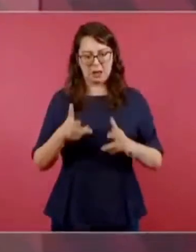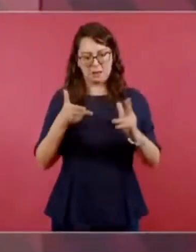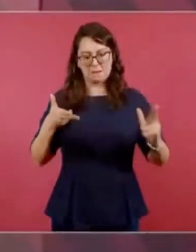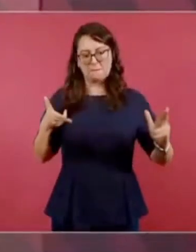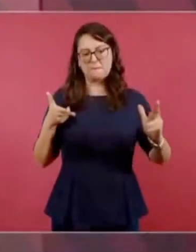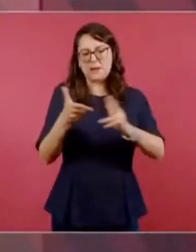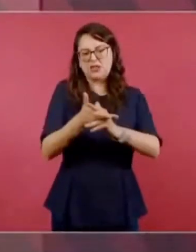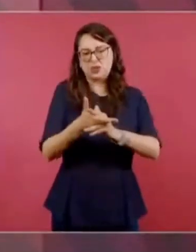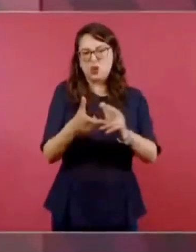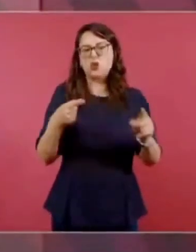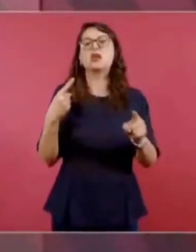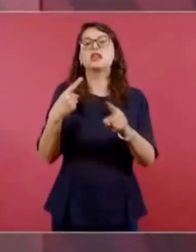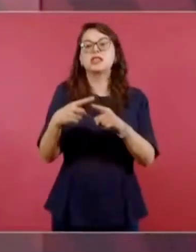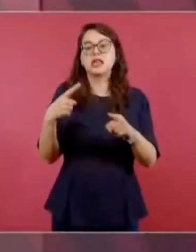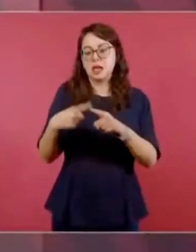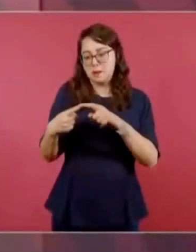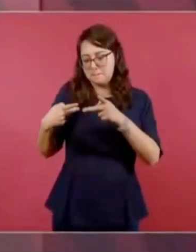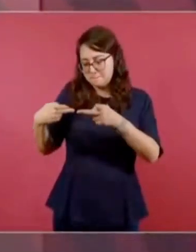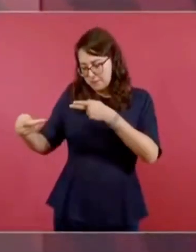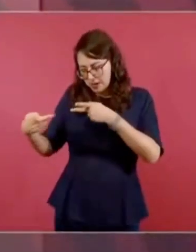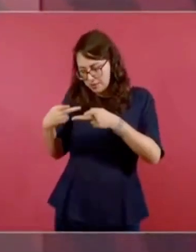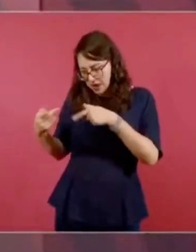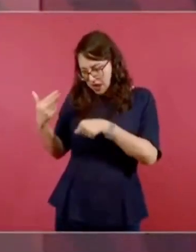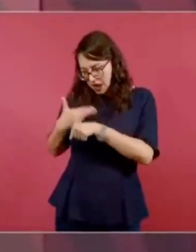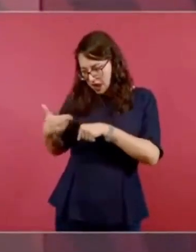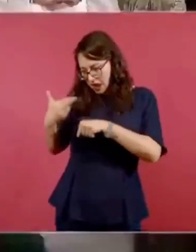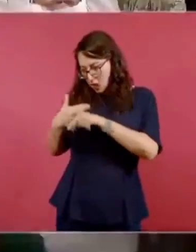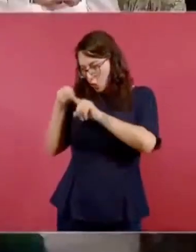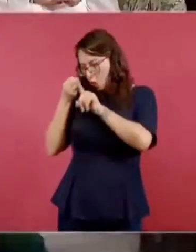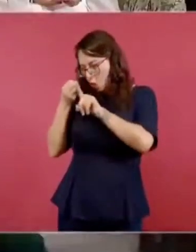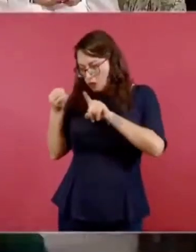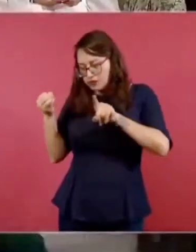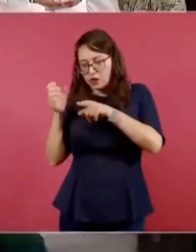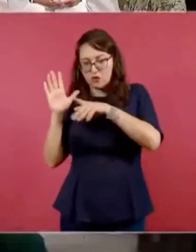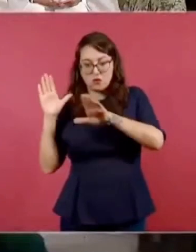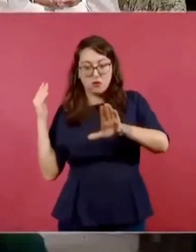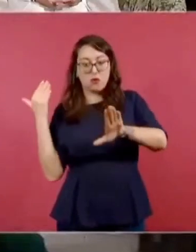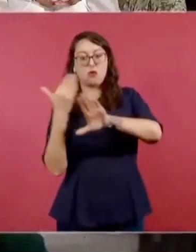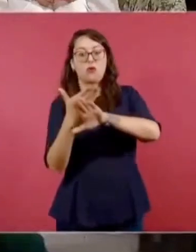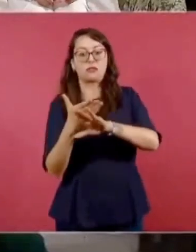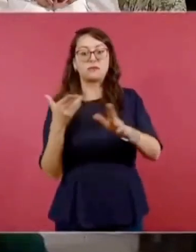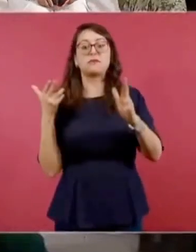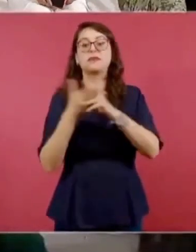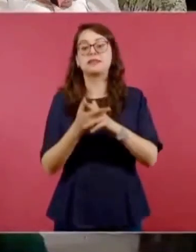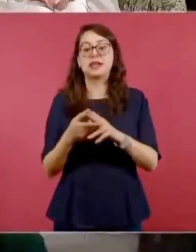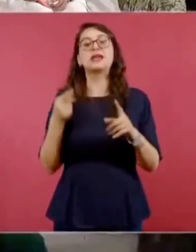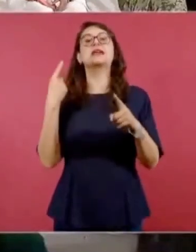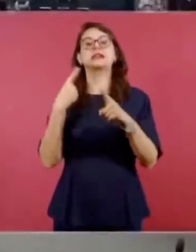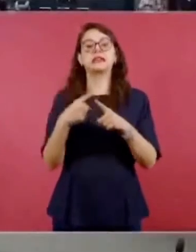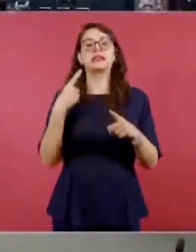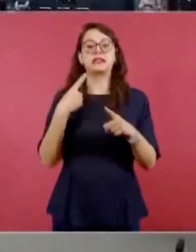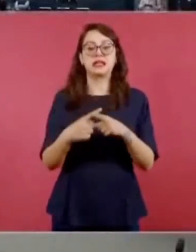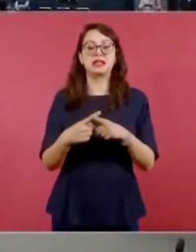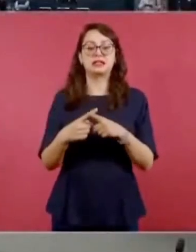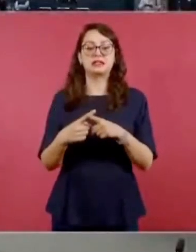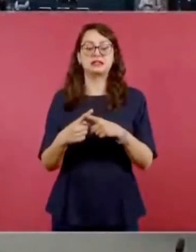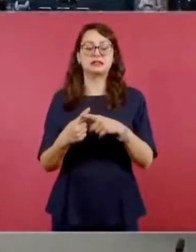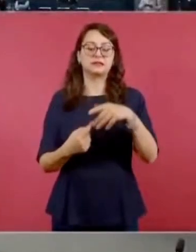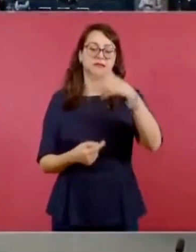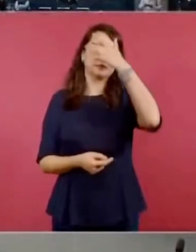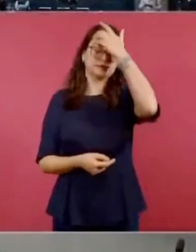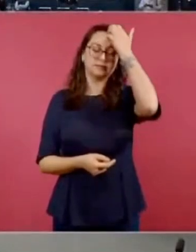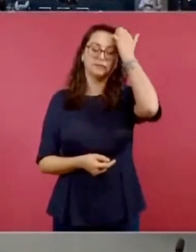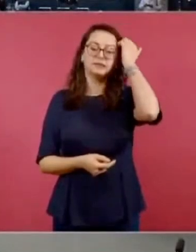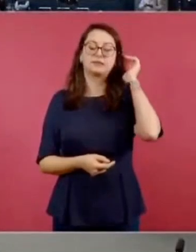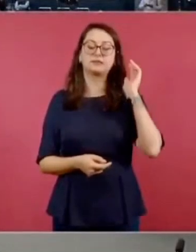Quiénes fueron los que lo ejecutaron y los autores intelectuales,